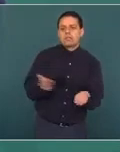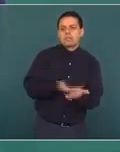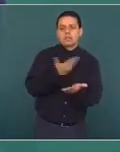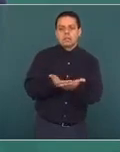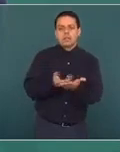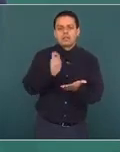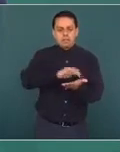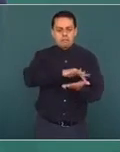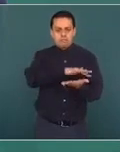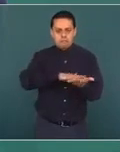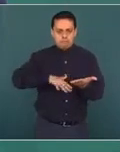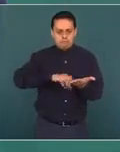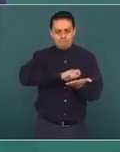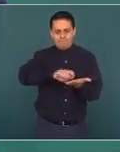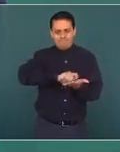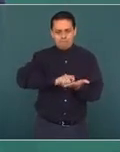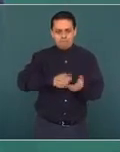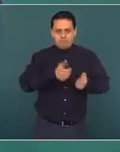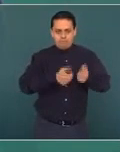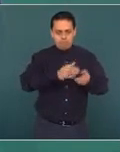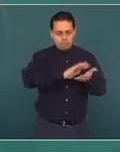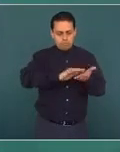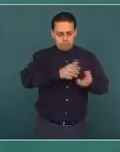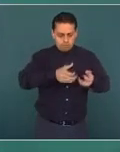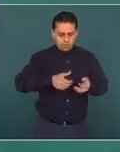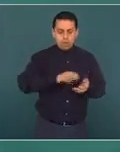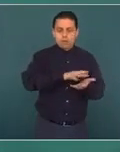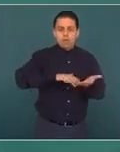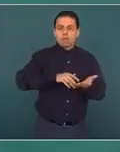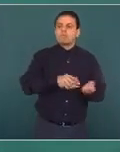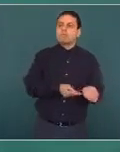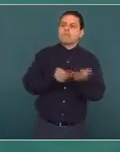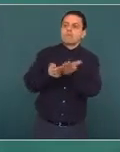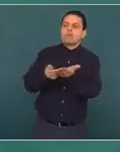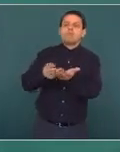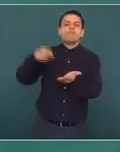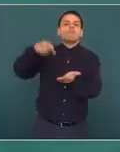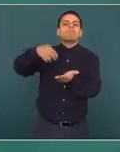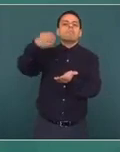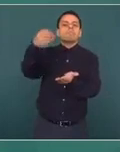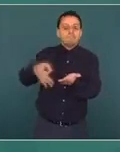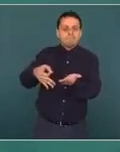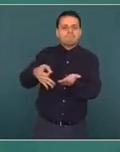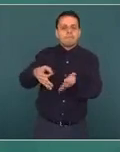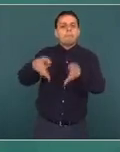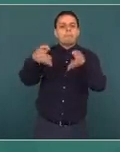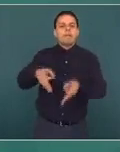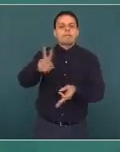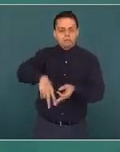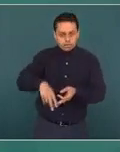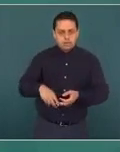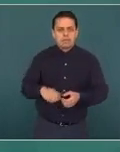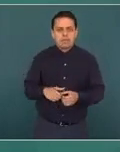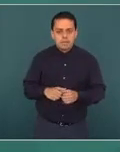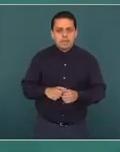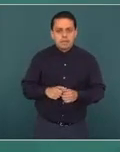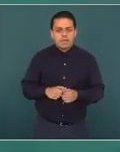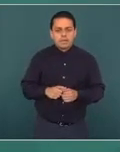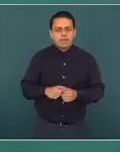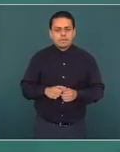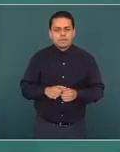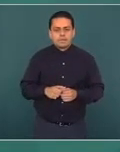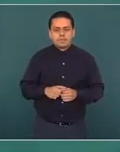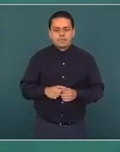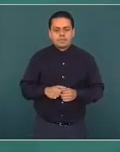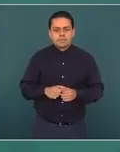es auténtico, lo que se